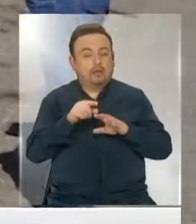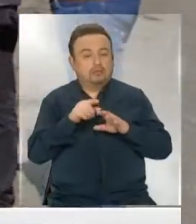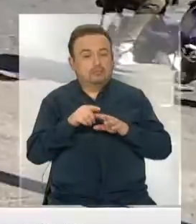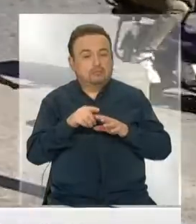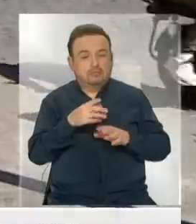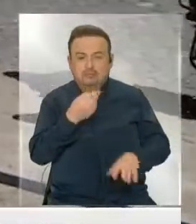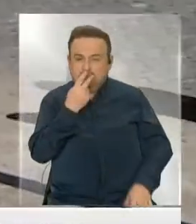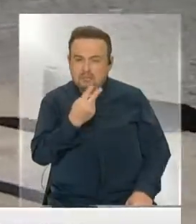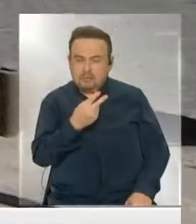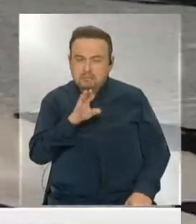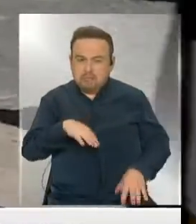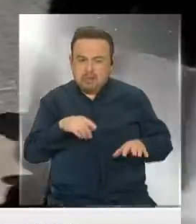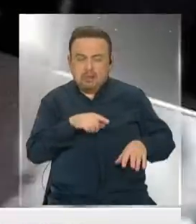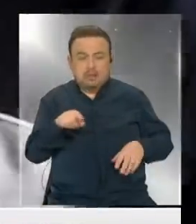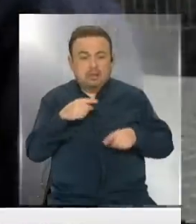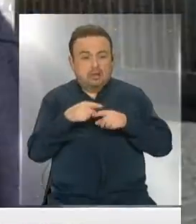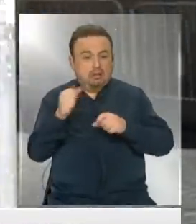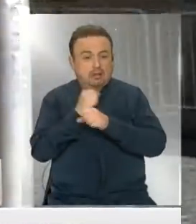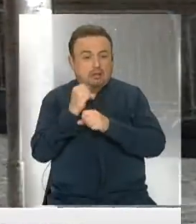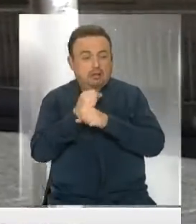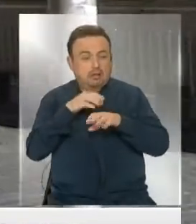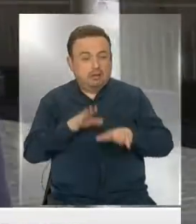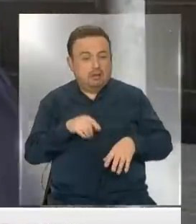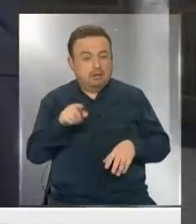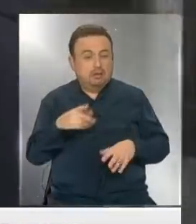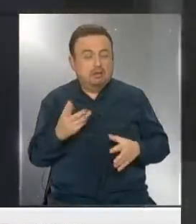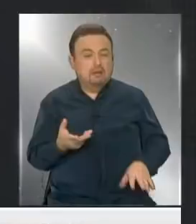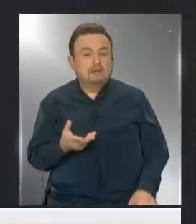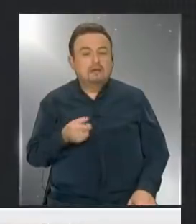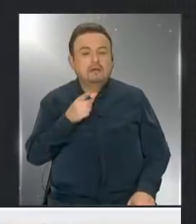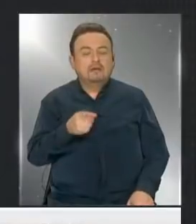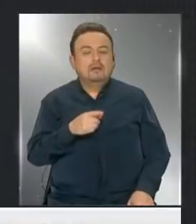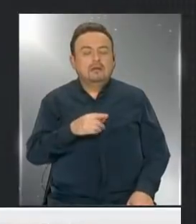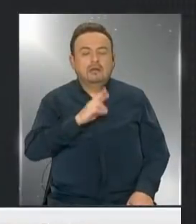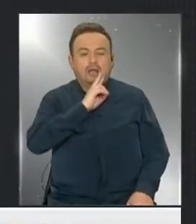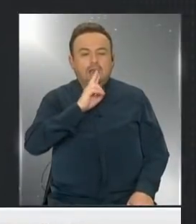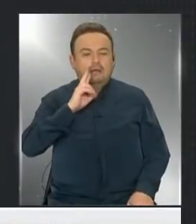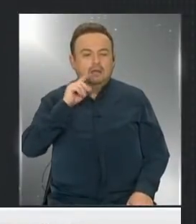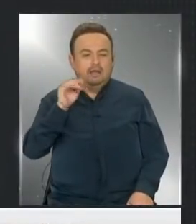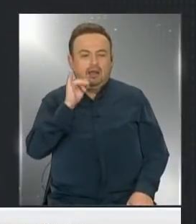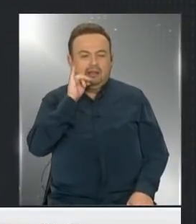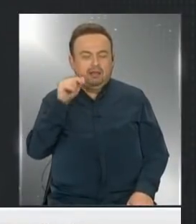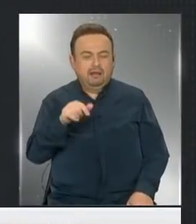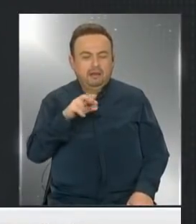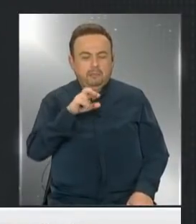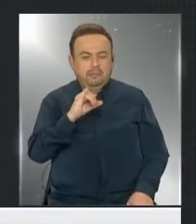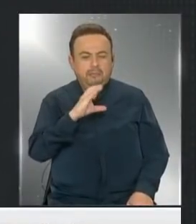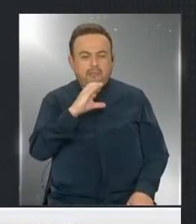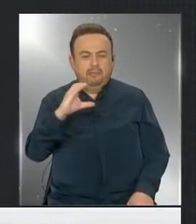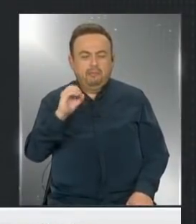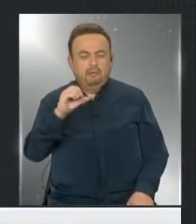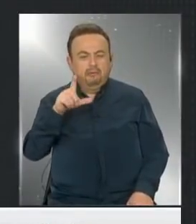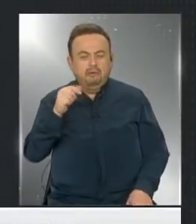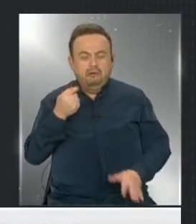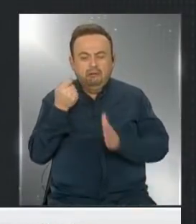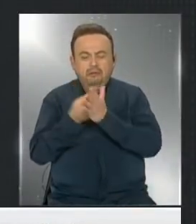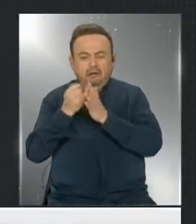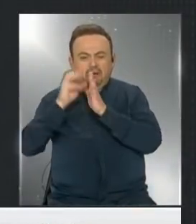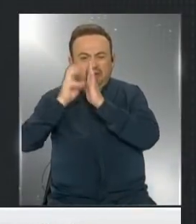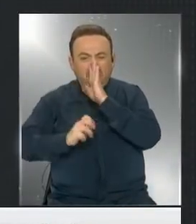lo que parece. Esta semana los trabajadores de la tradicional pícola Italia denunciaron el mismo problema, cotizaciones impagas.